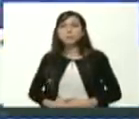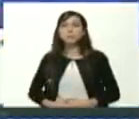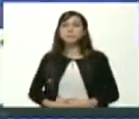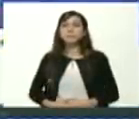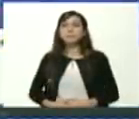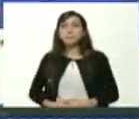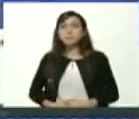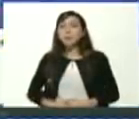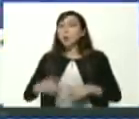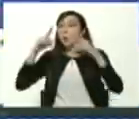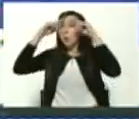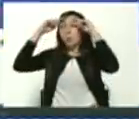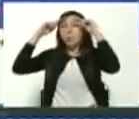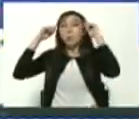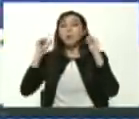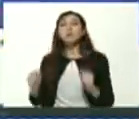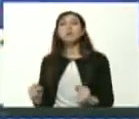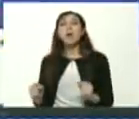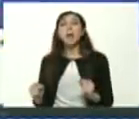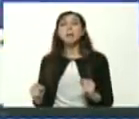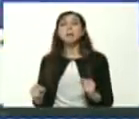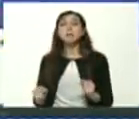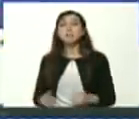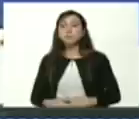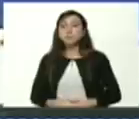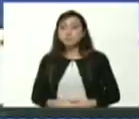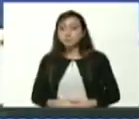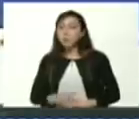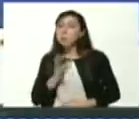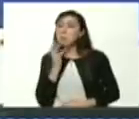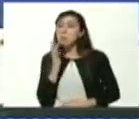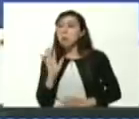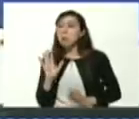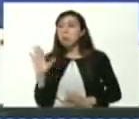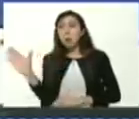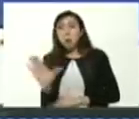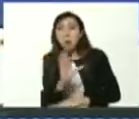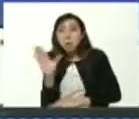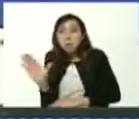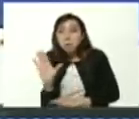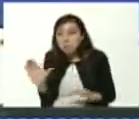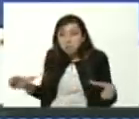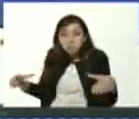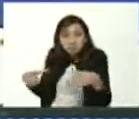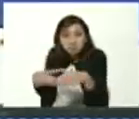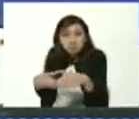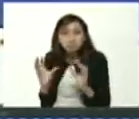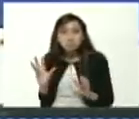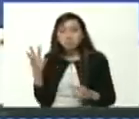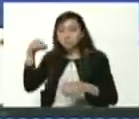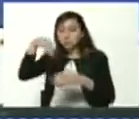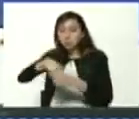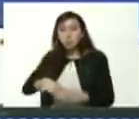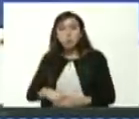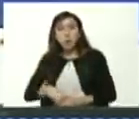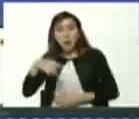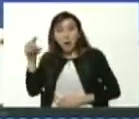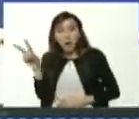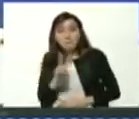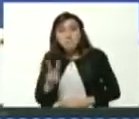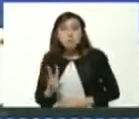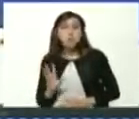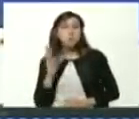ya profesionales ya profesionales por ejemplo de Colombia están por montones en Venezuela